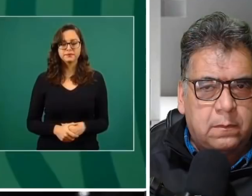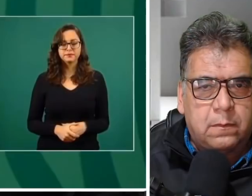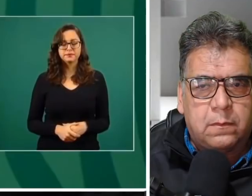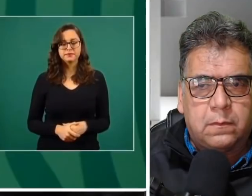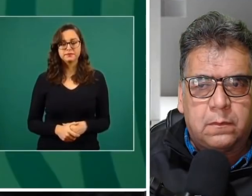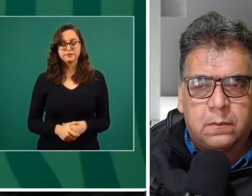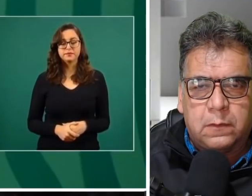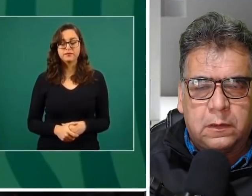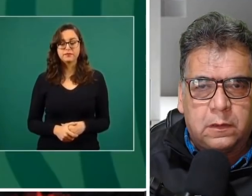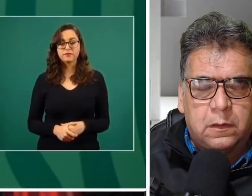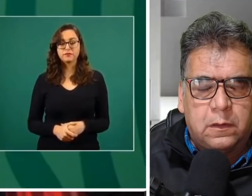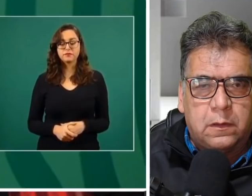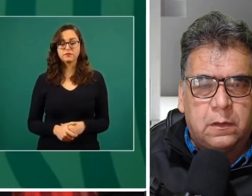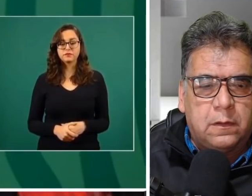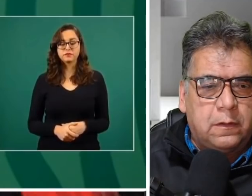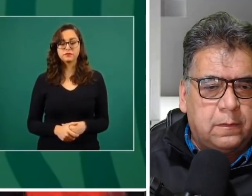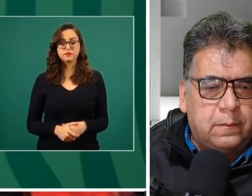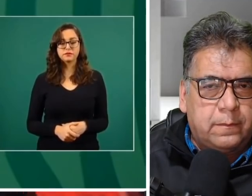que lo vamos a lograr